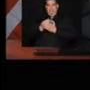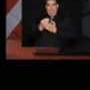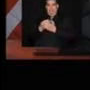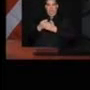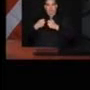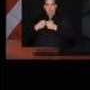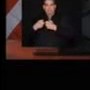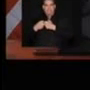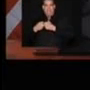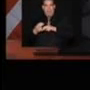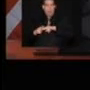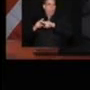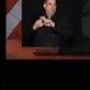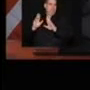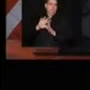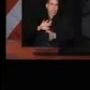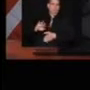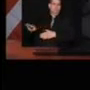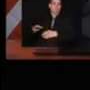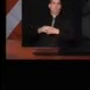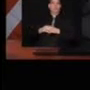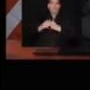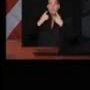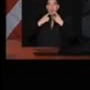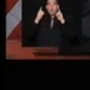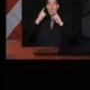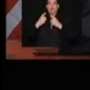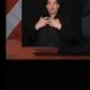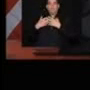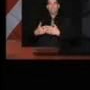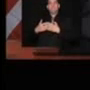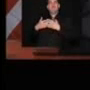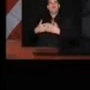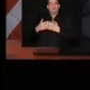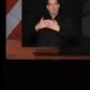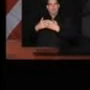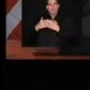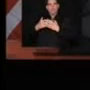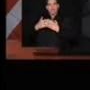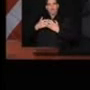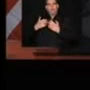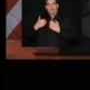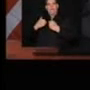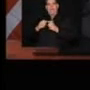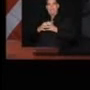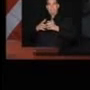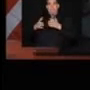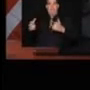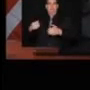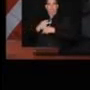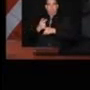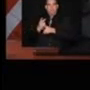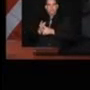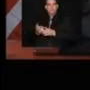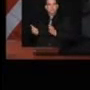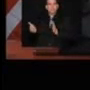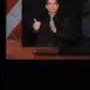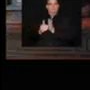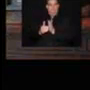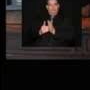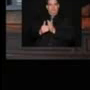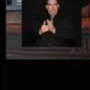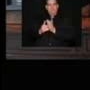logrado que las fábricas inician expansiones, que la agricultura regrese a nuestros campos. Estamos devolviendo la confianza a la